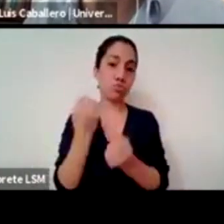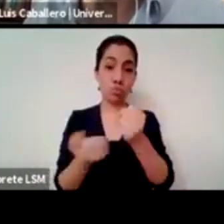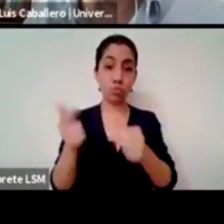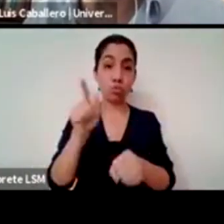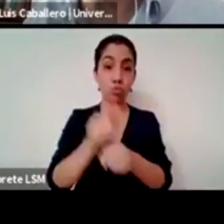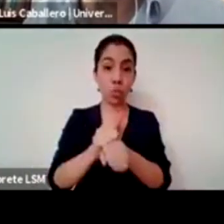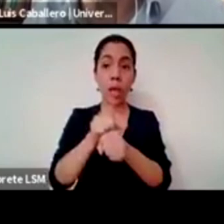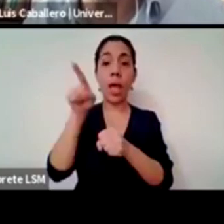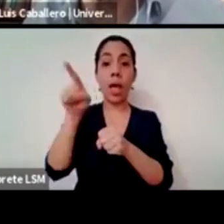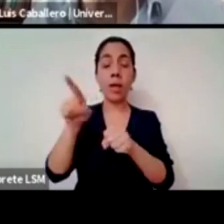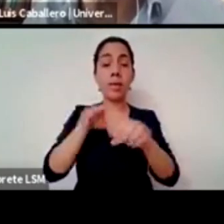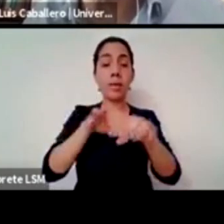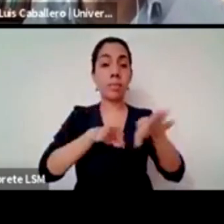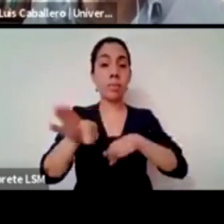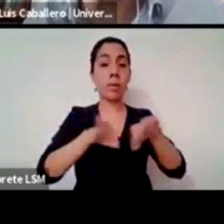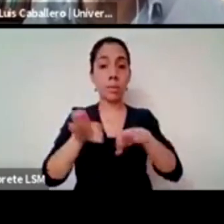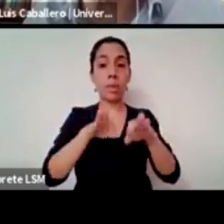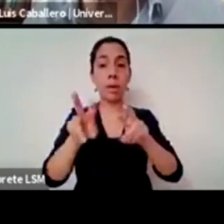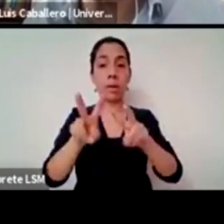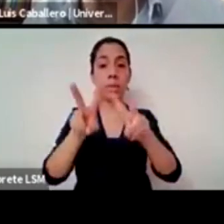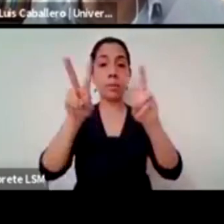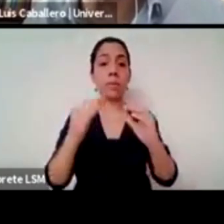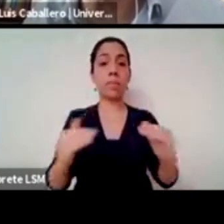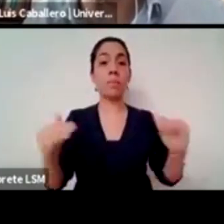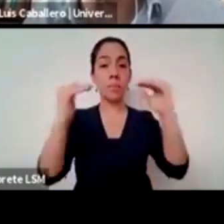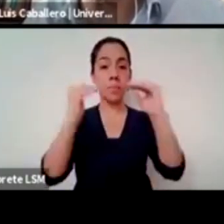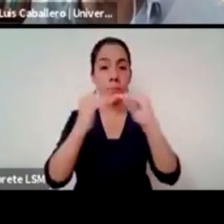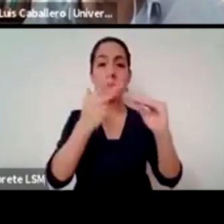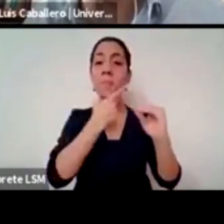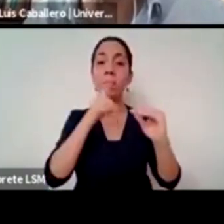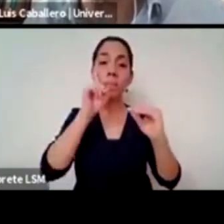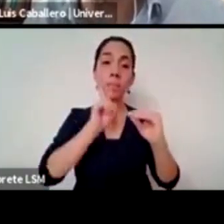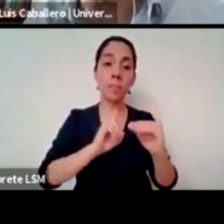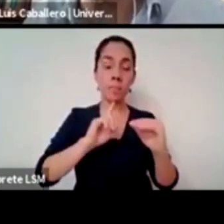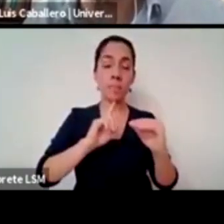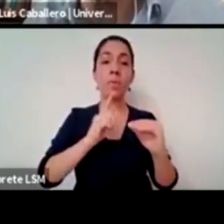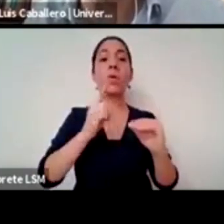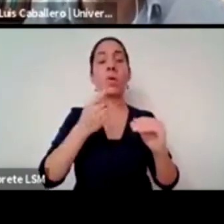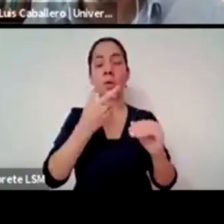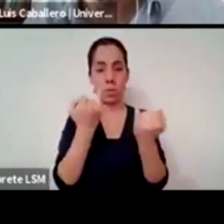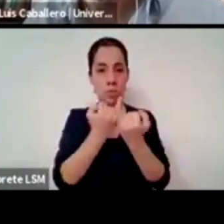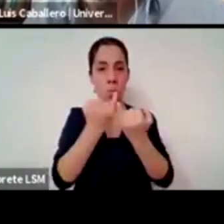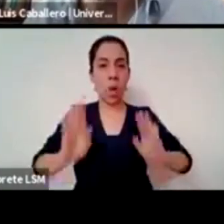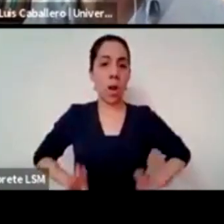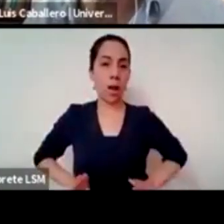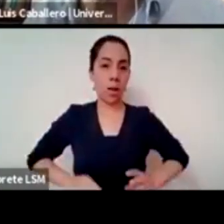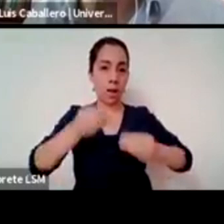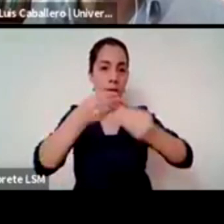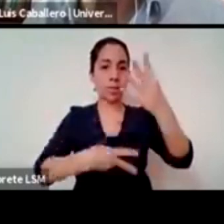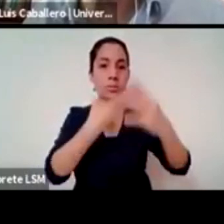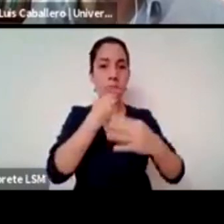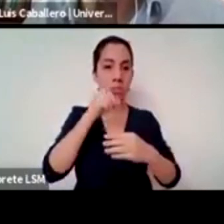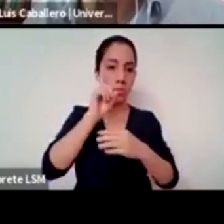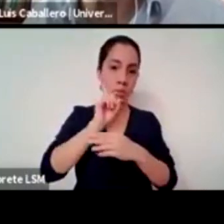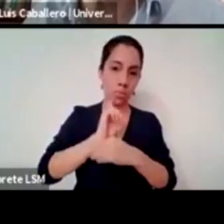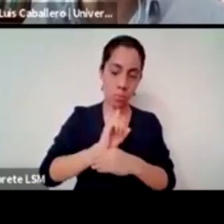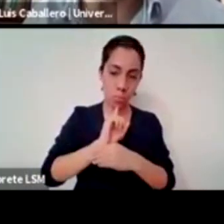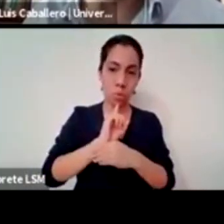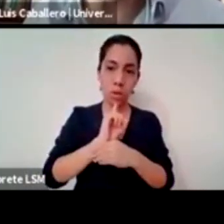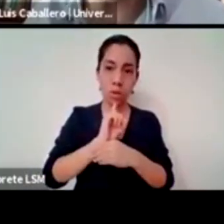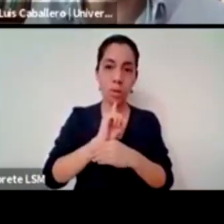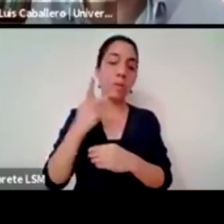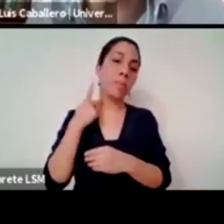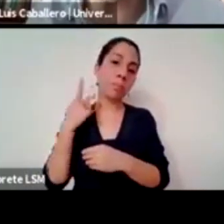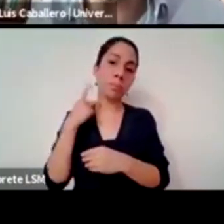temas de igualdad de oportunidades entre mujeres y hombres género y políticas públicas fue su directora de la revista debate